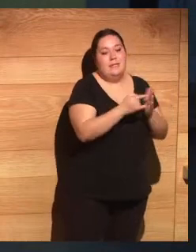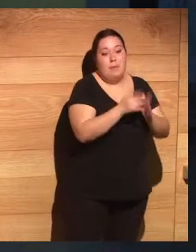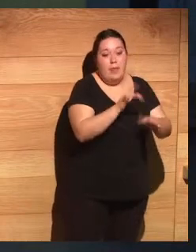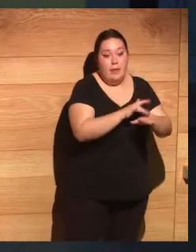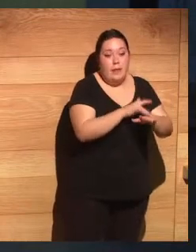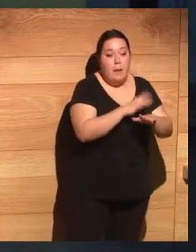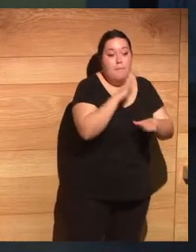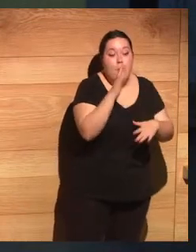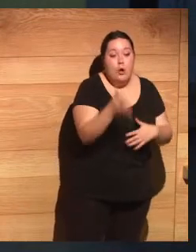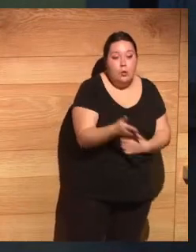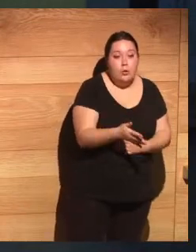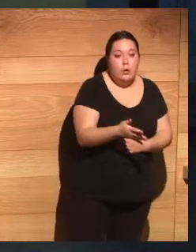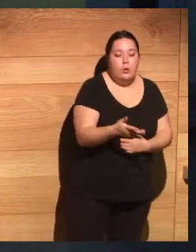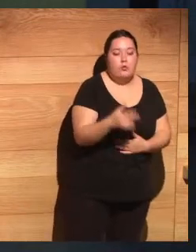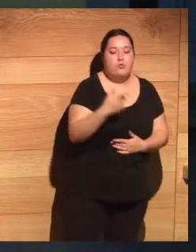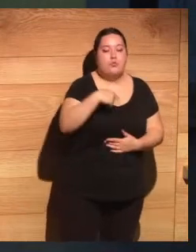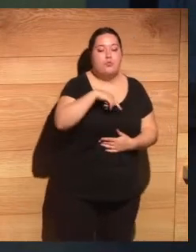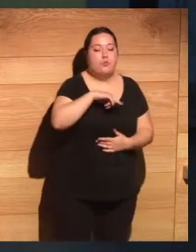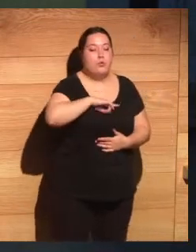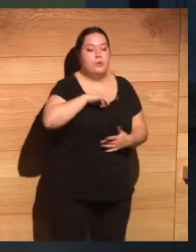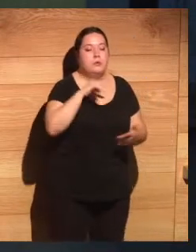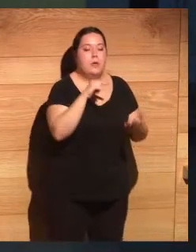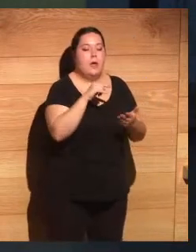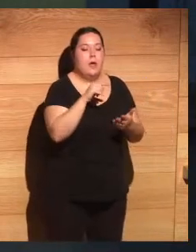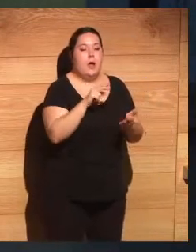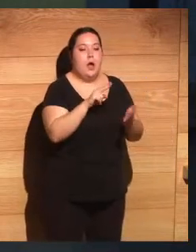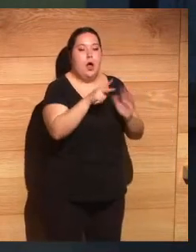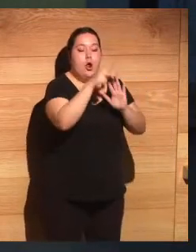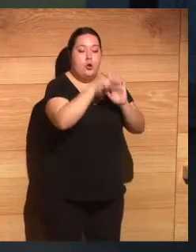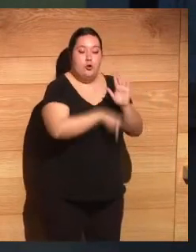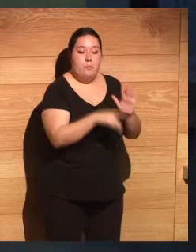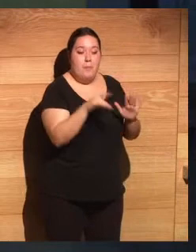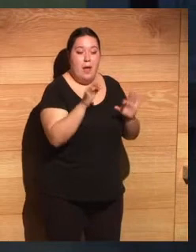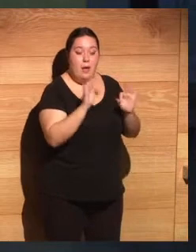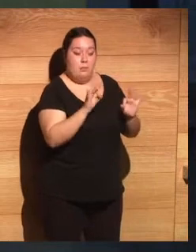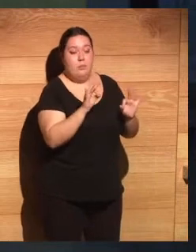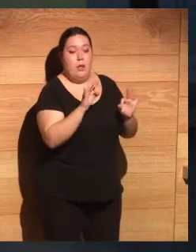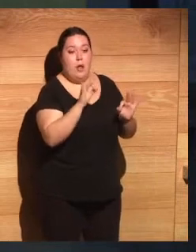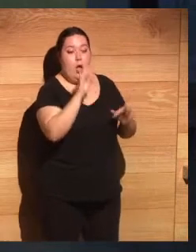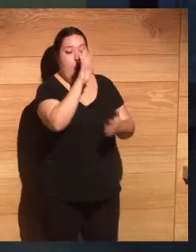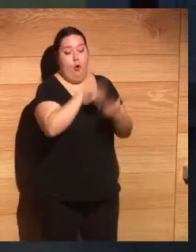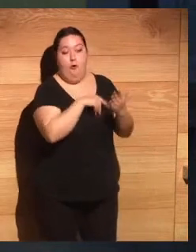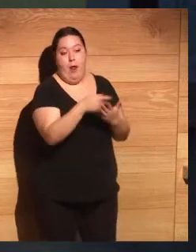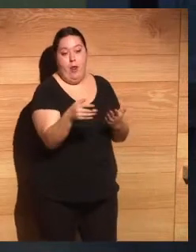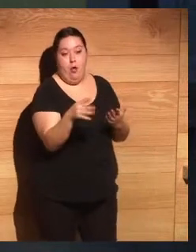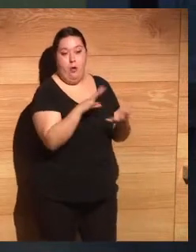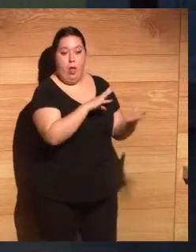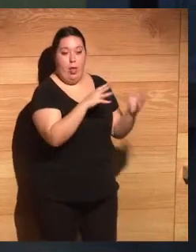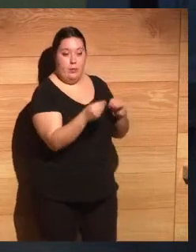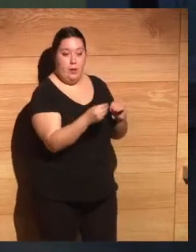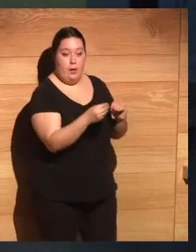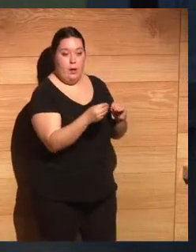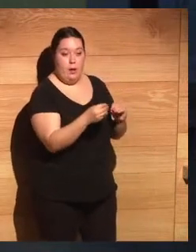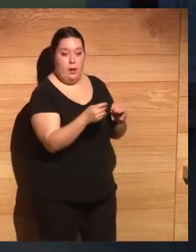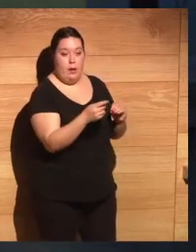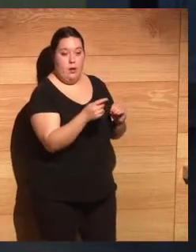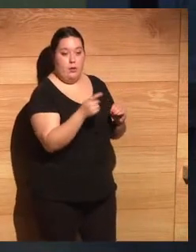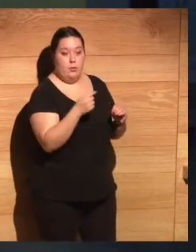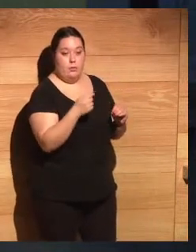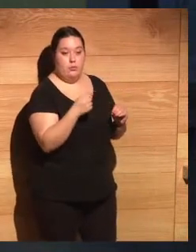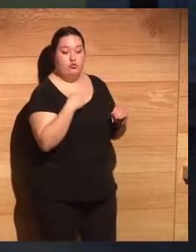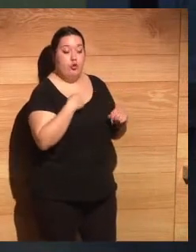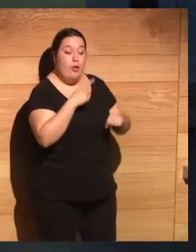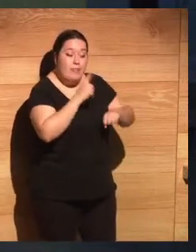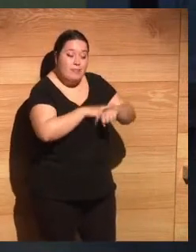nuestra norma laboral solo contrata tiempo. A mí me contratan a jornada completa o me contratan a jornada parcial, pero yo pago